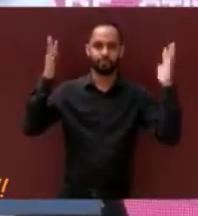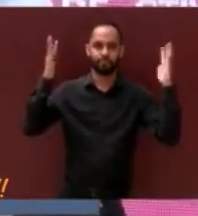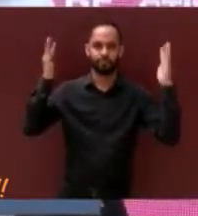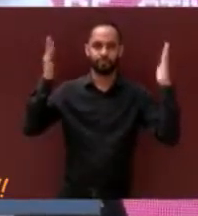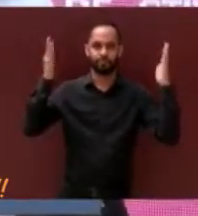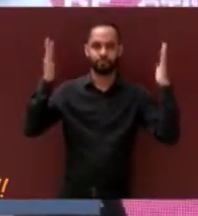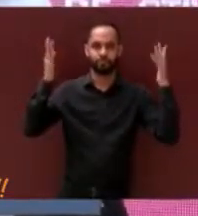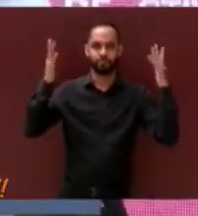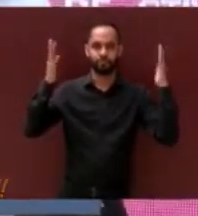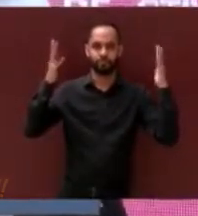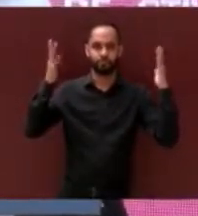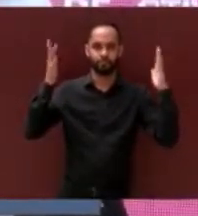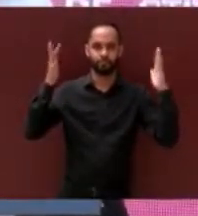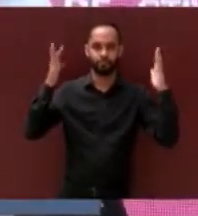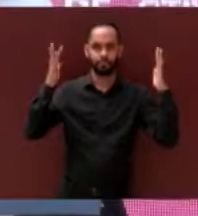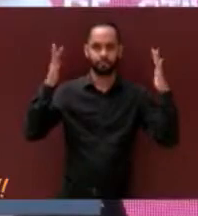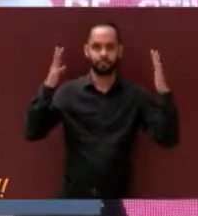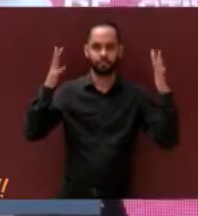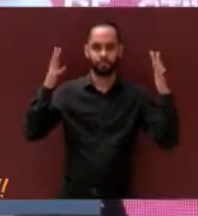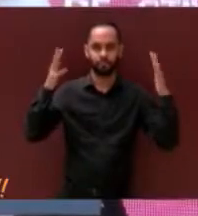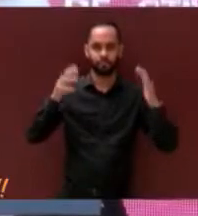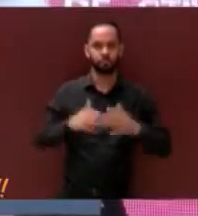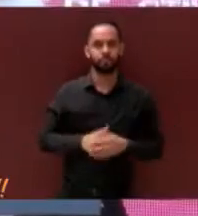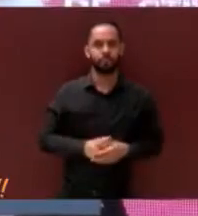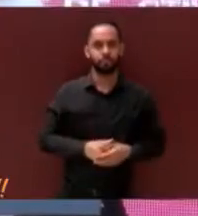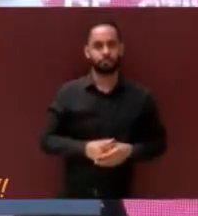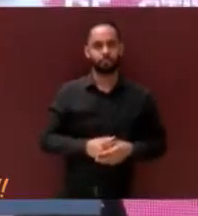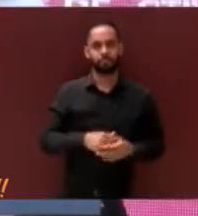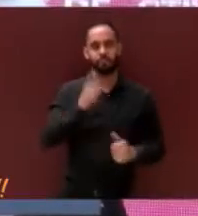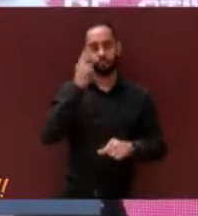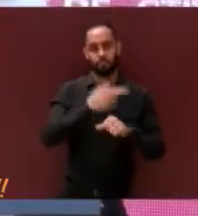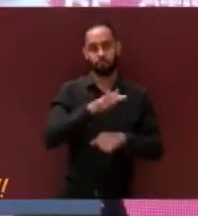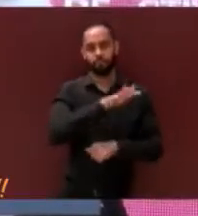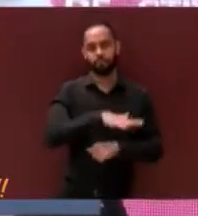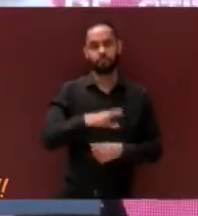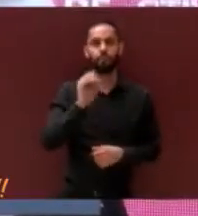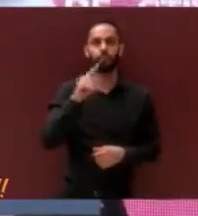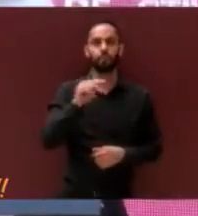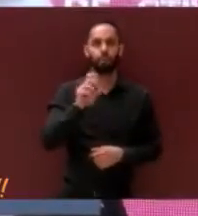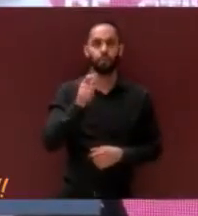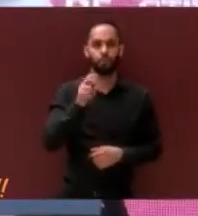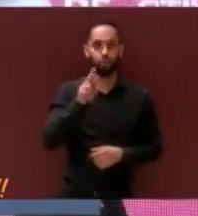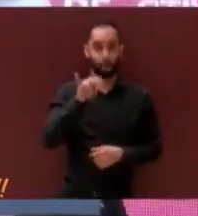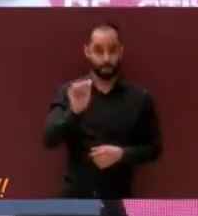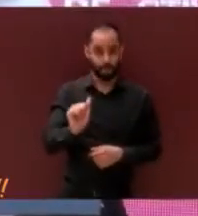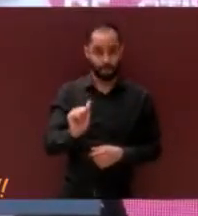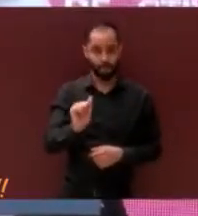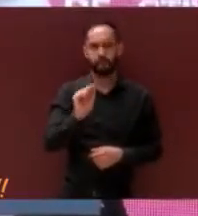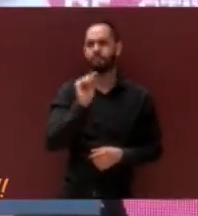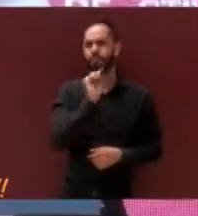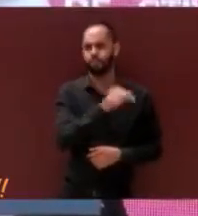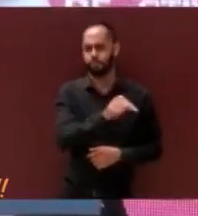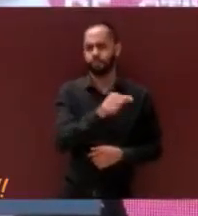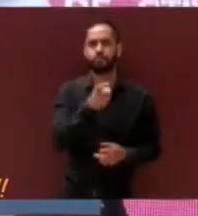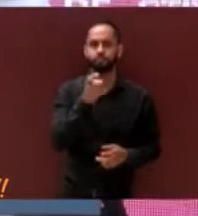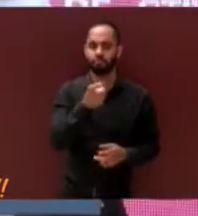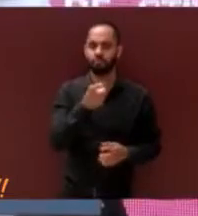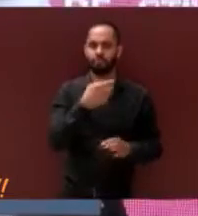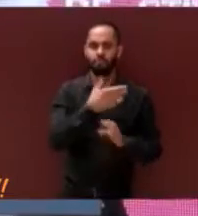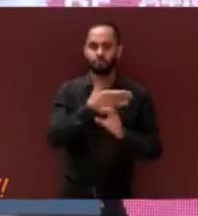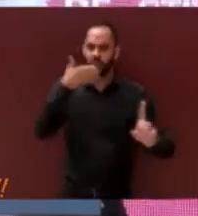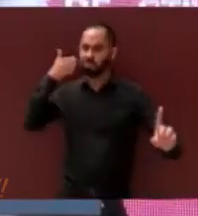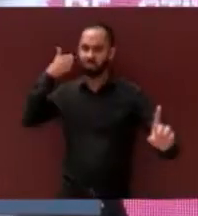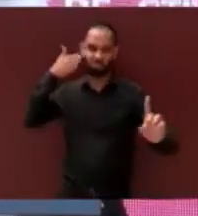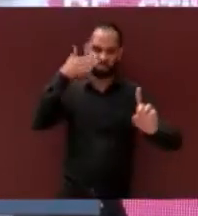La respectiva dirección de Contraloría rindió ante esta titularidad acciones concretas y contundentes.